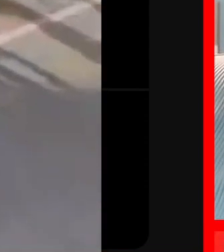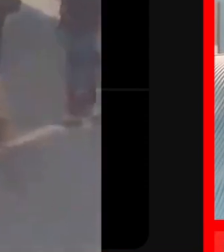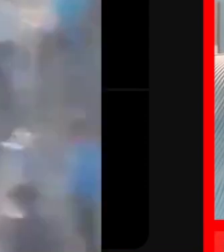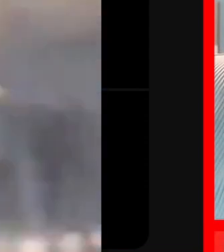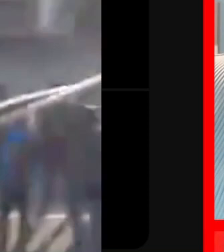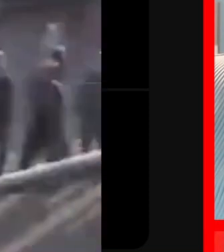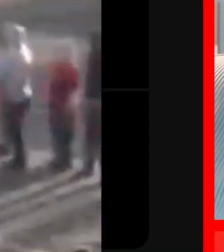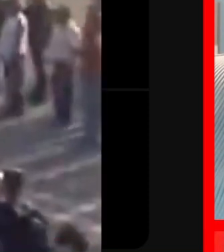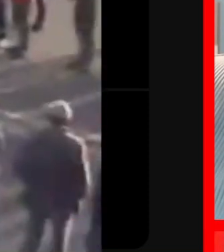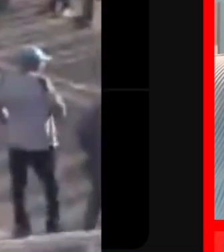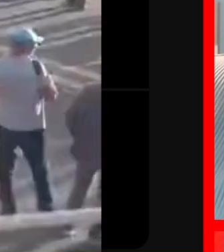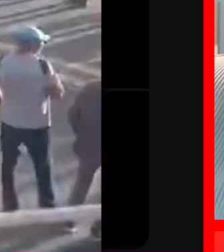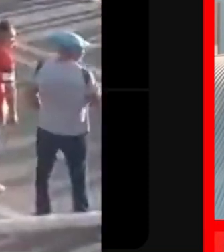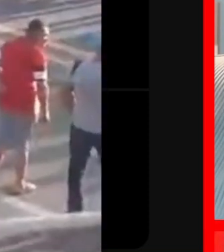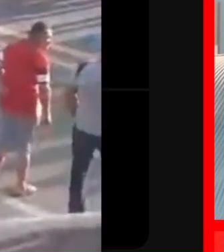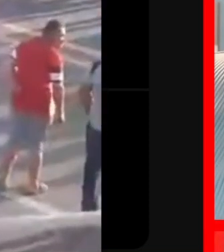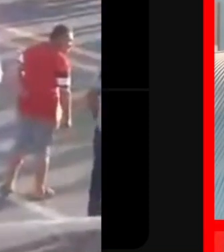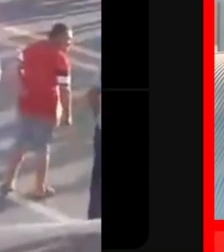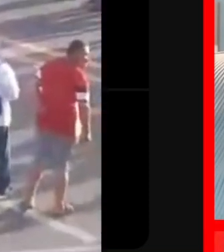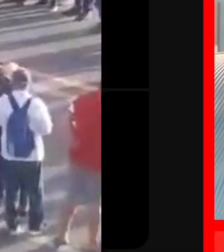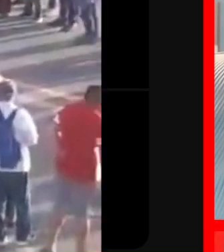este grupo organizado